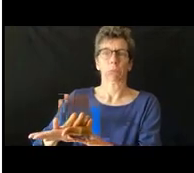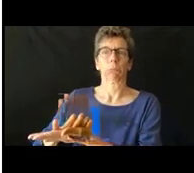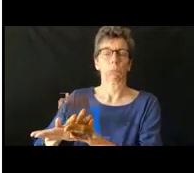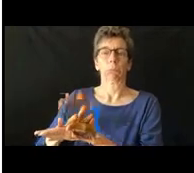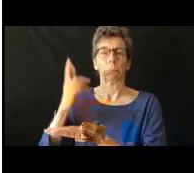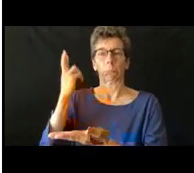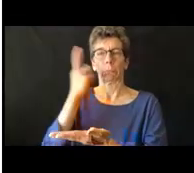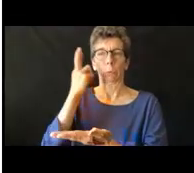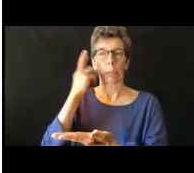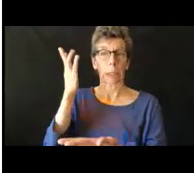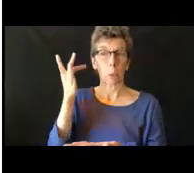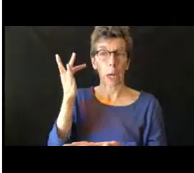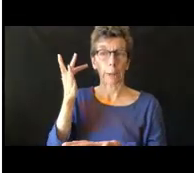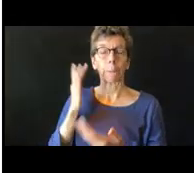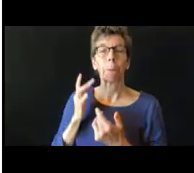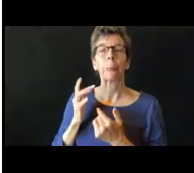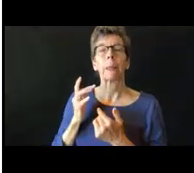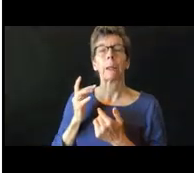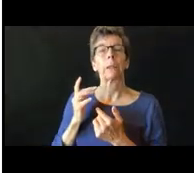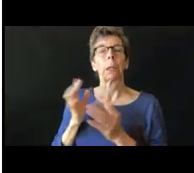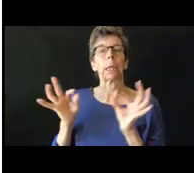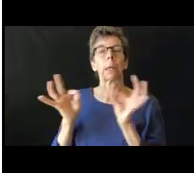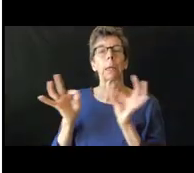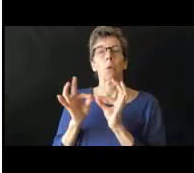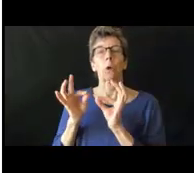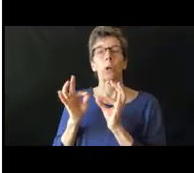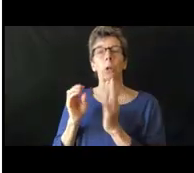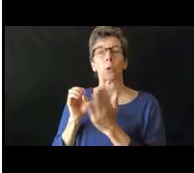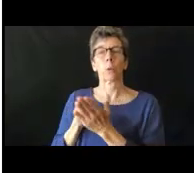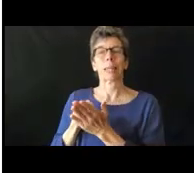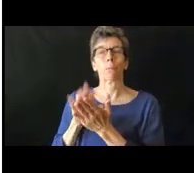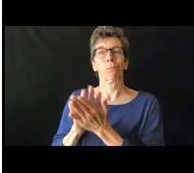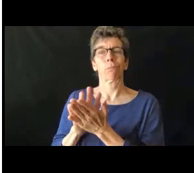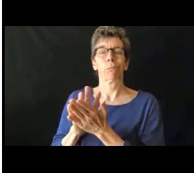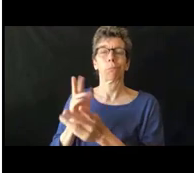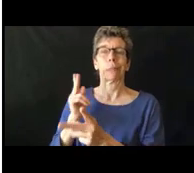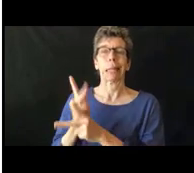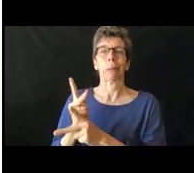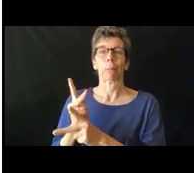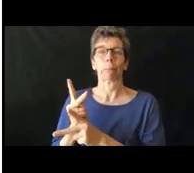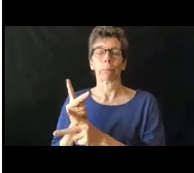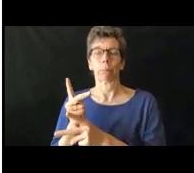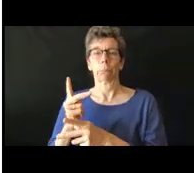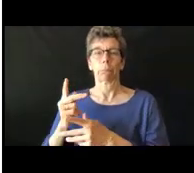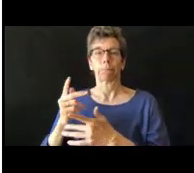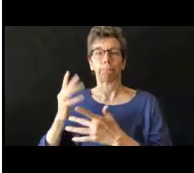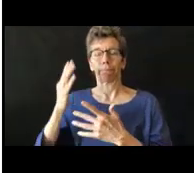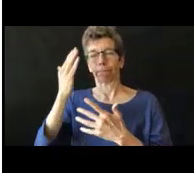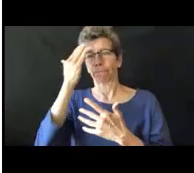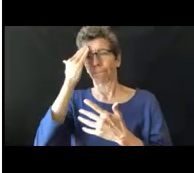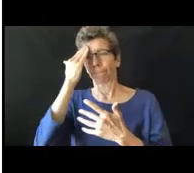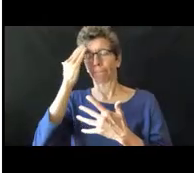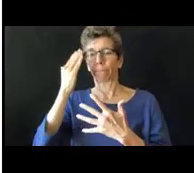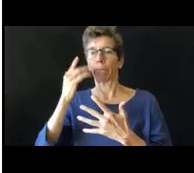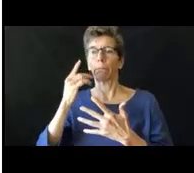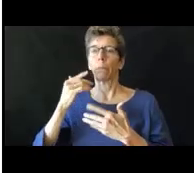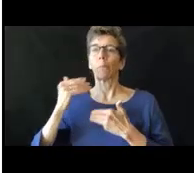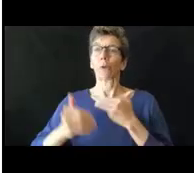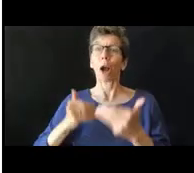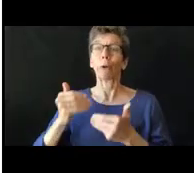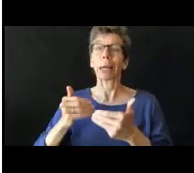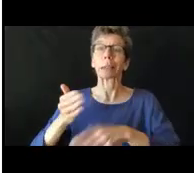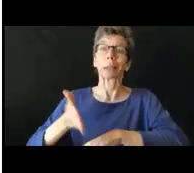eso es mantener el registro de lo que la escuela está haciendo y llevar un registro sobre el proceso del